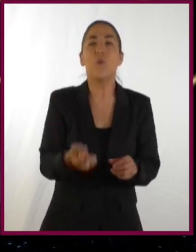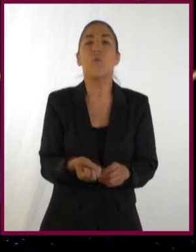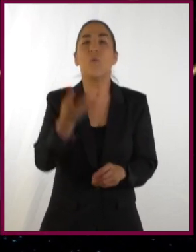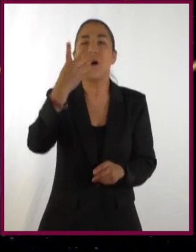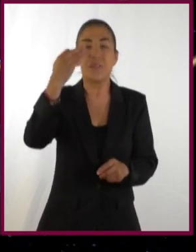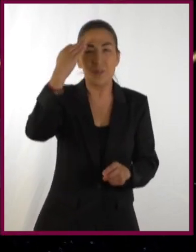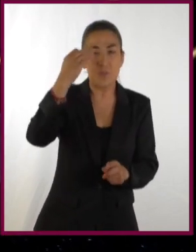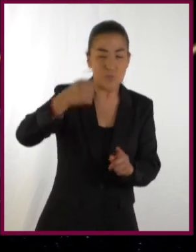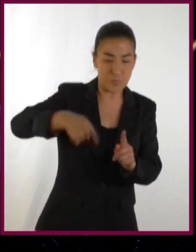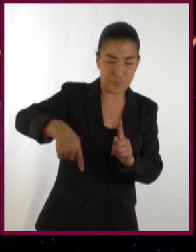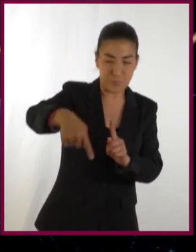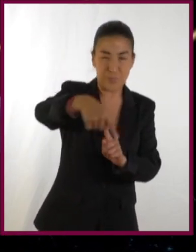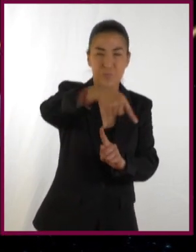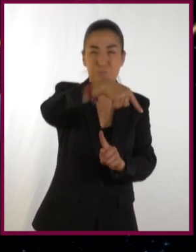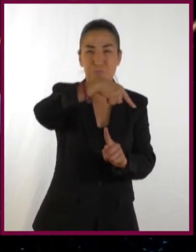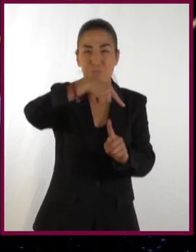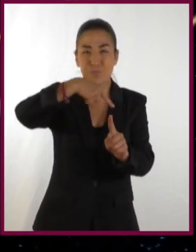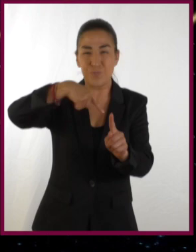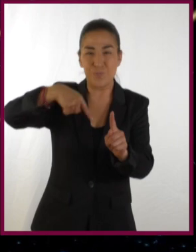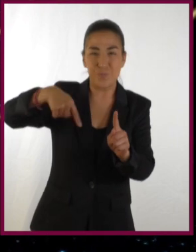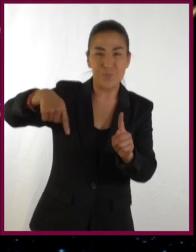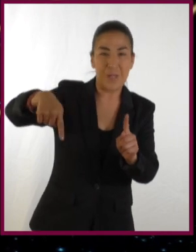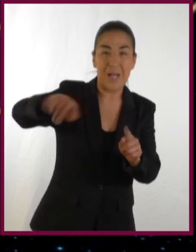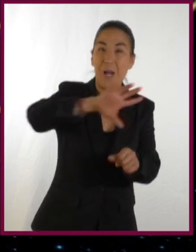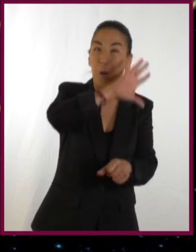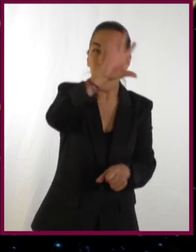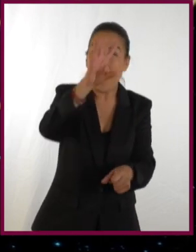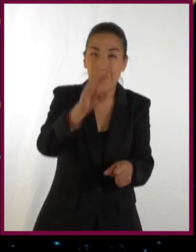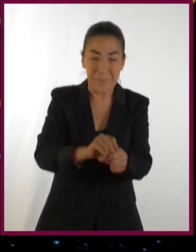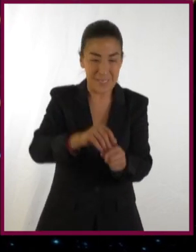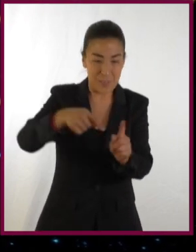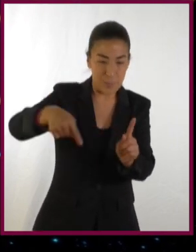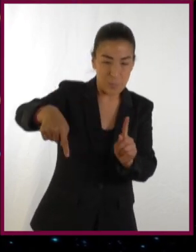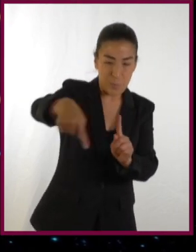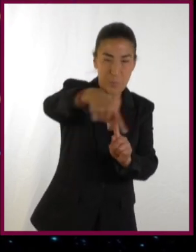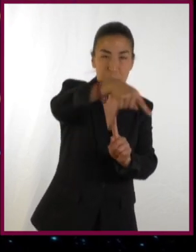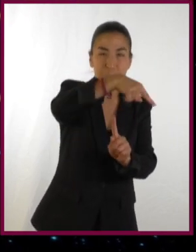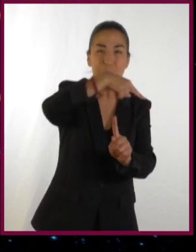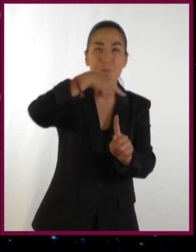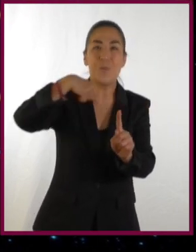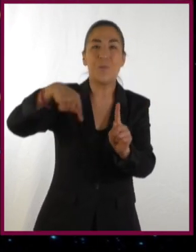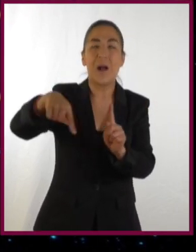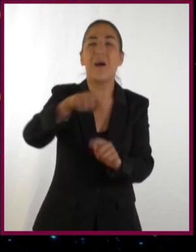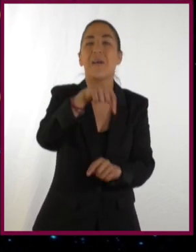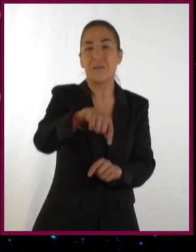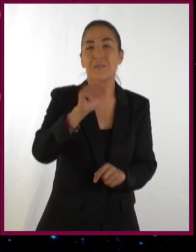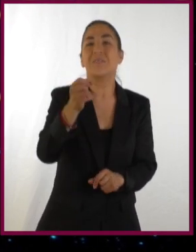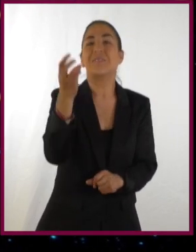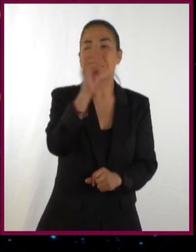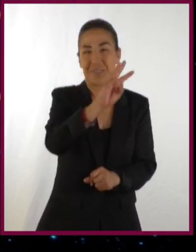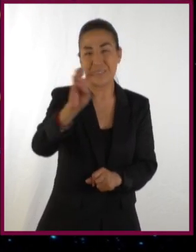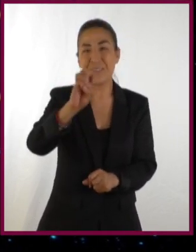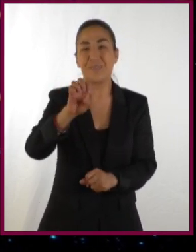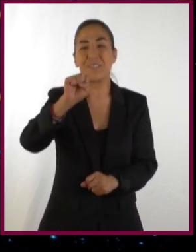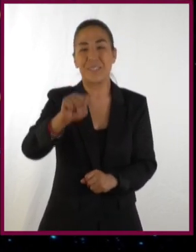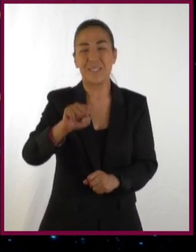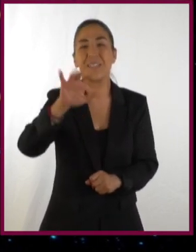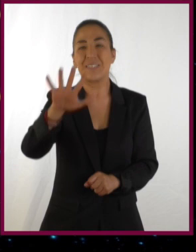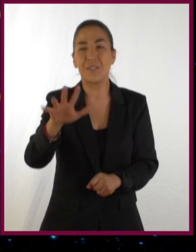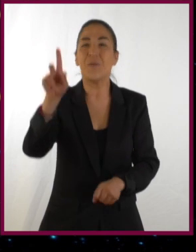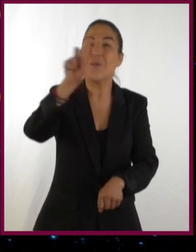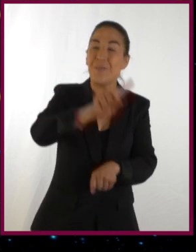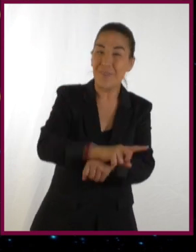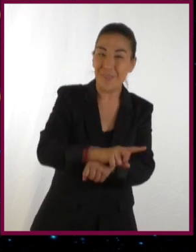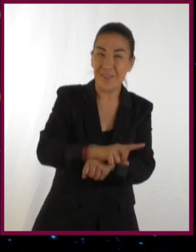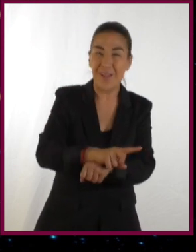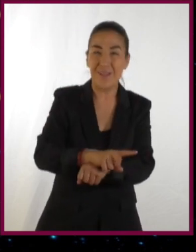orbital va a ser el tiempo que tarde la sierra en dar la elipse completa. Normalmente, si lo medimos en días es